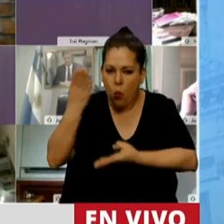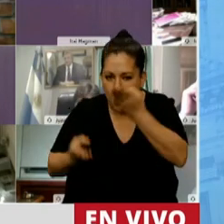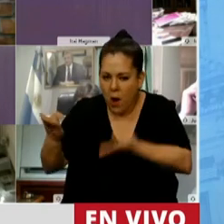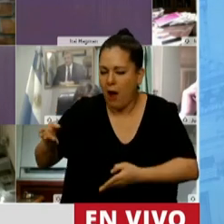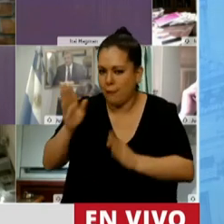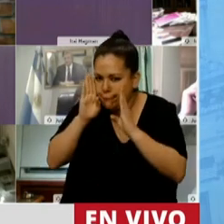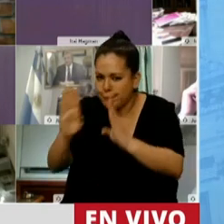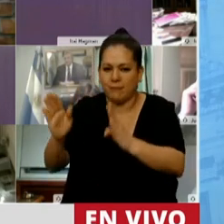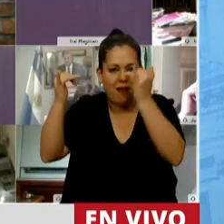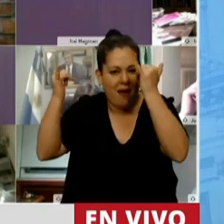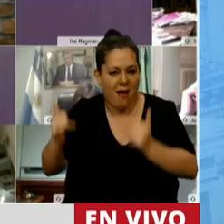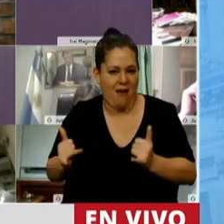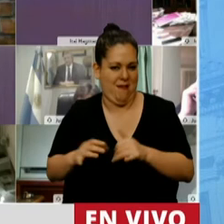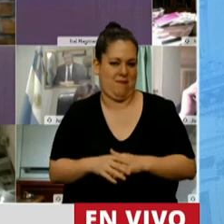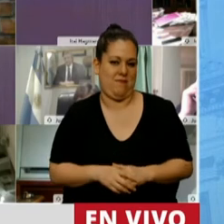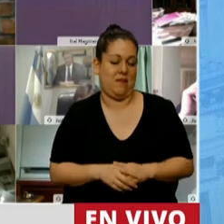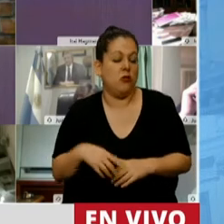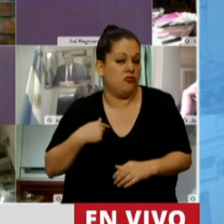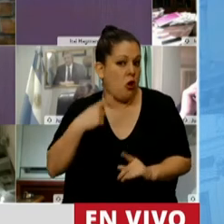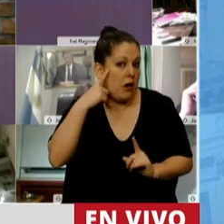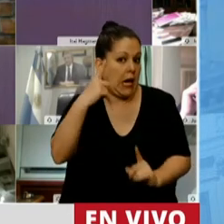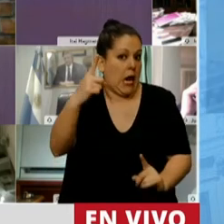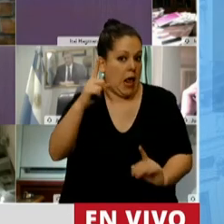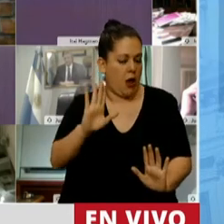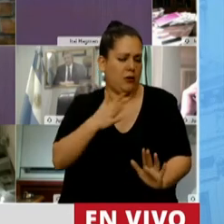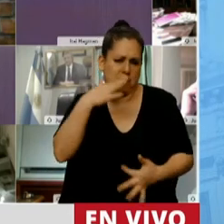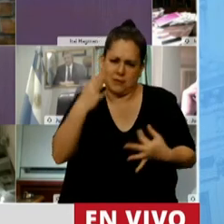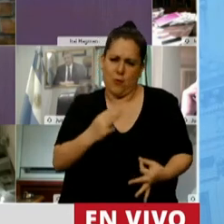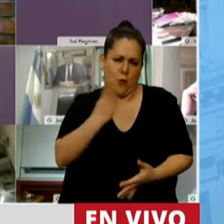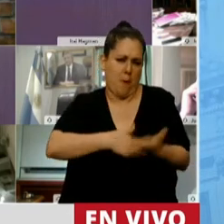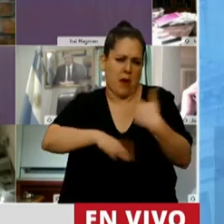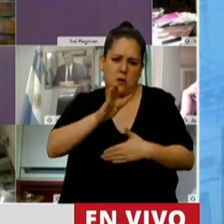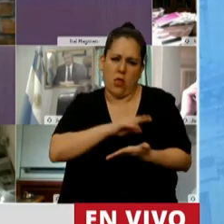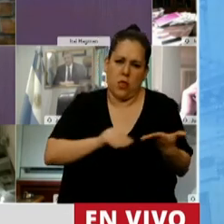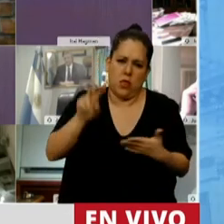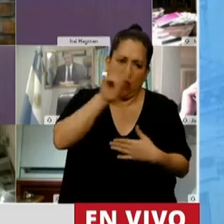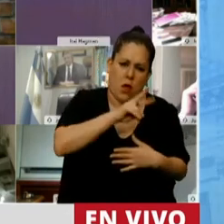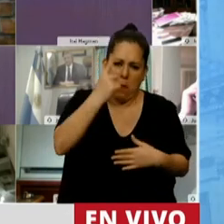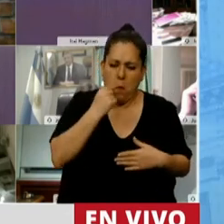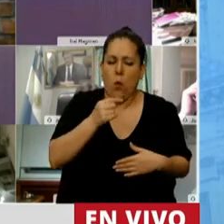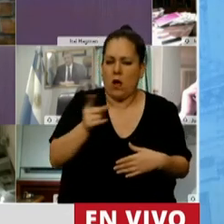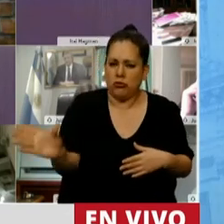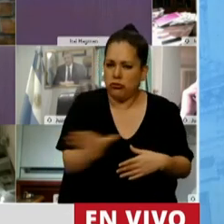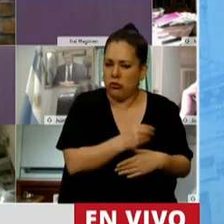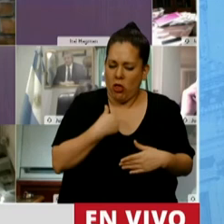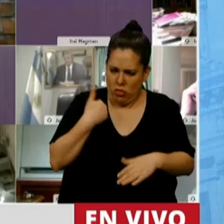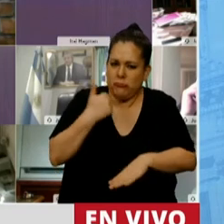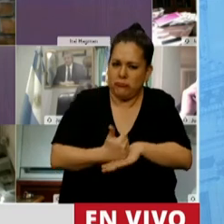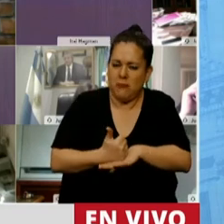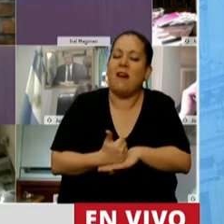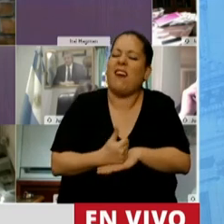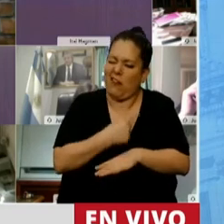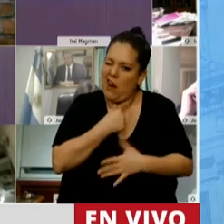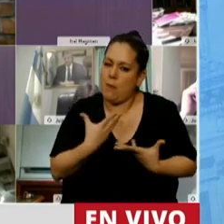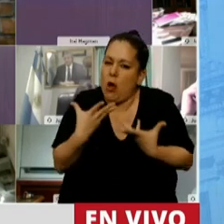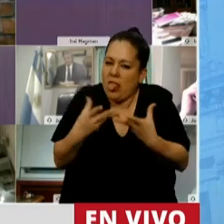y que creo que, como todos, seguramente, los diputados y diputadas que acá estamos, queremos defender los derechos